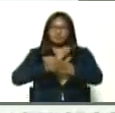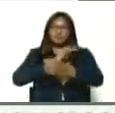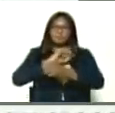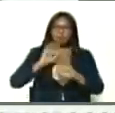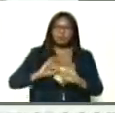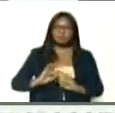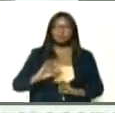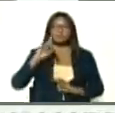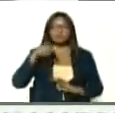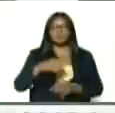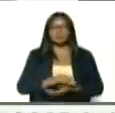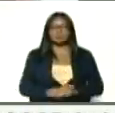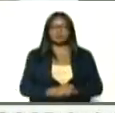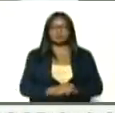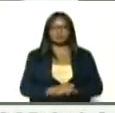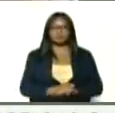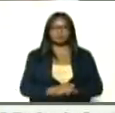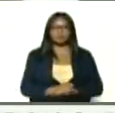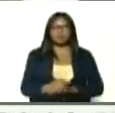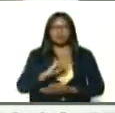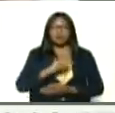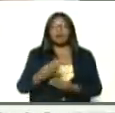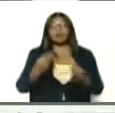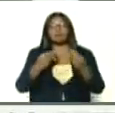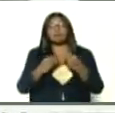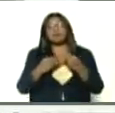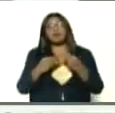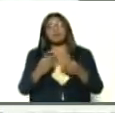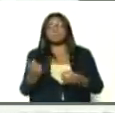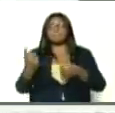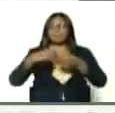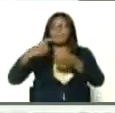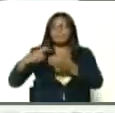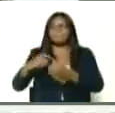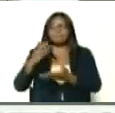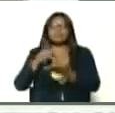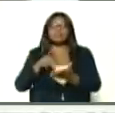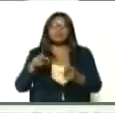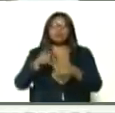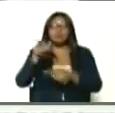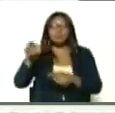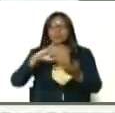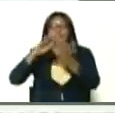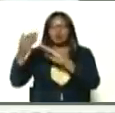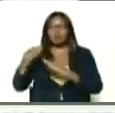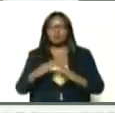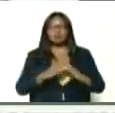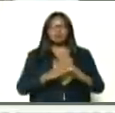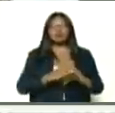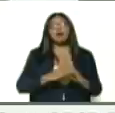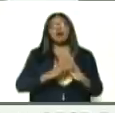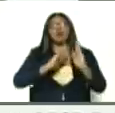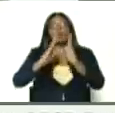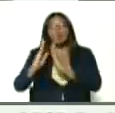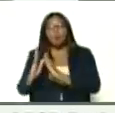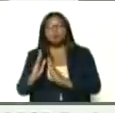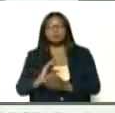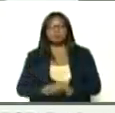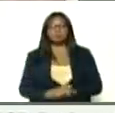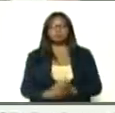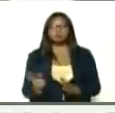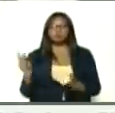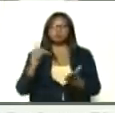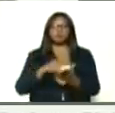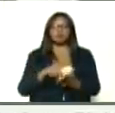de nuestro pueblo, el protagonismo, de los vecinos, de las vecinas, de los ciudadanos, de las ciudadanas, de la comunidad organizada, no es llegar,